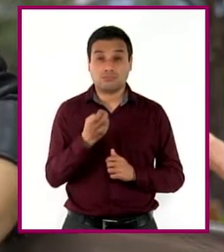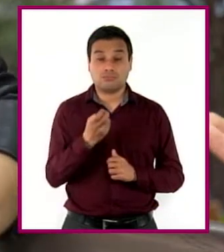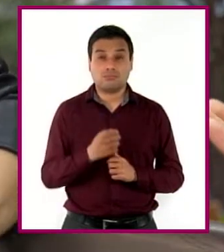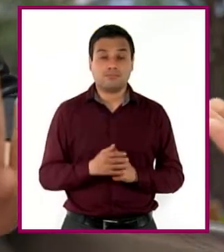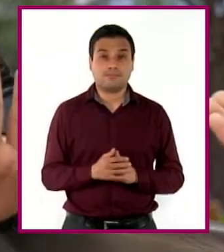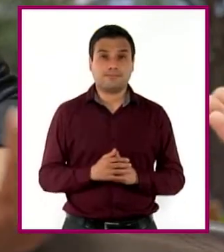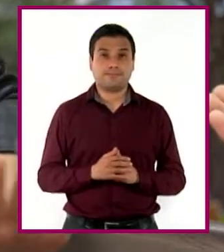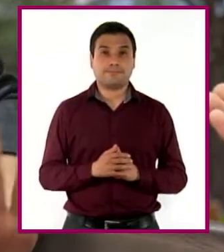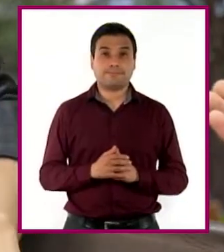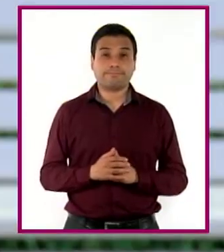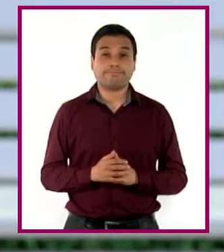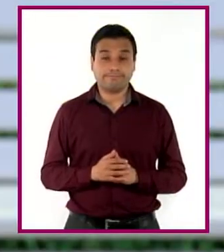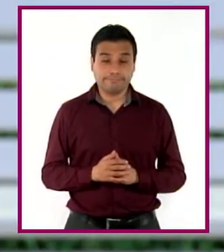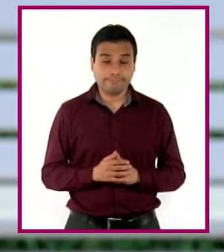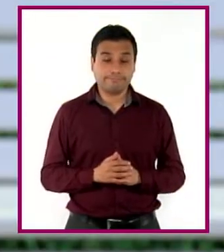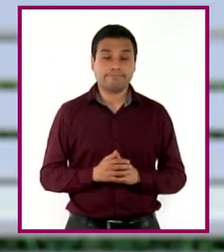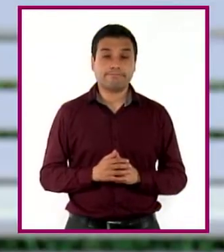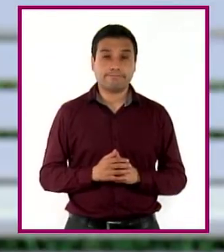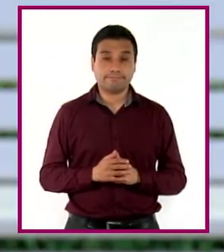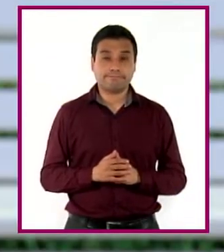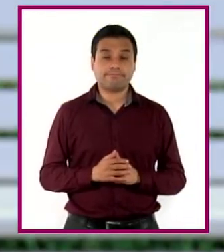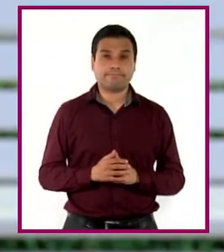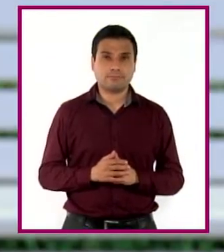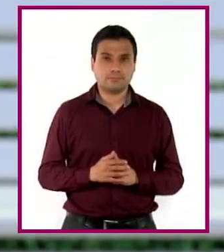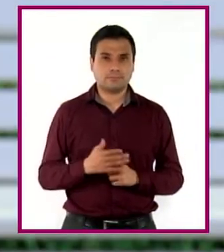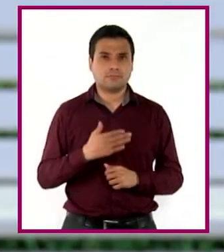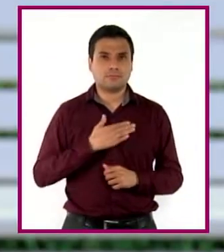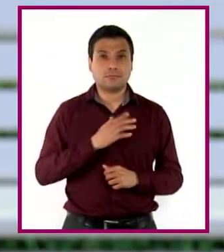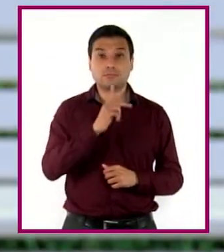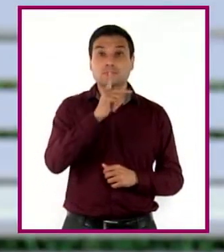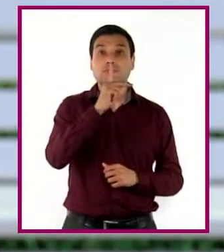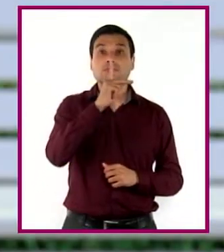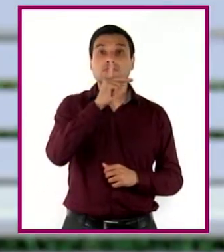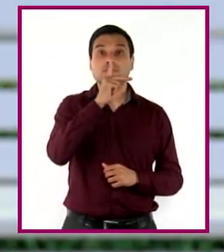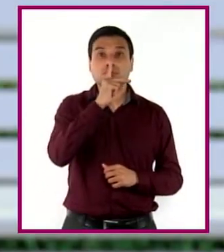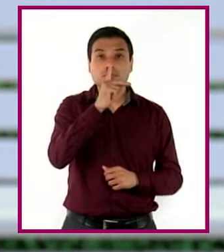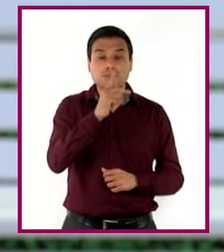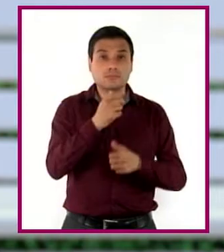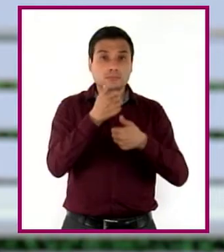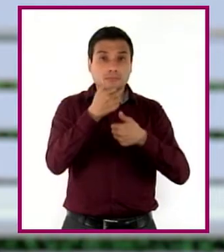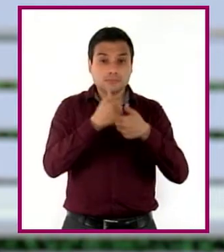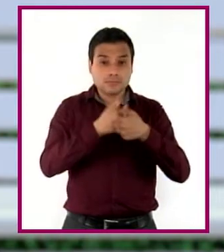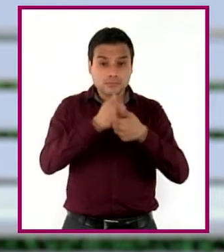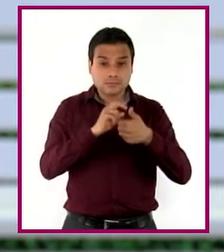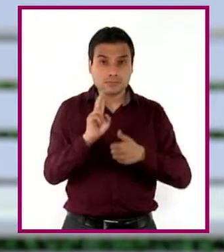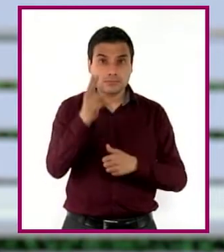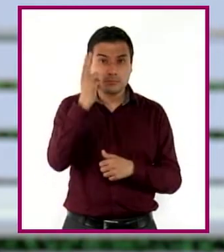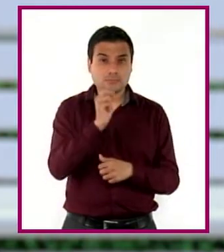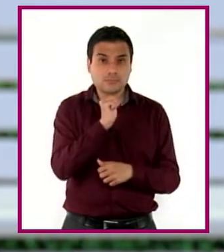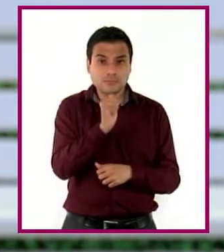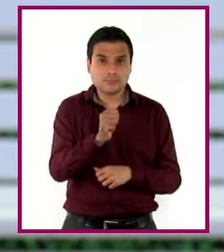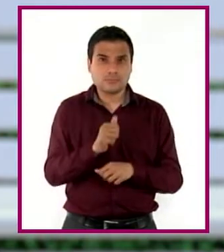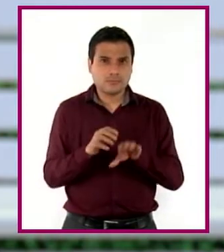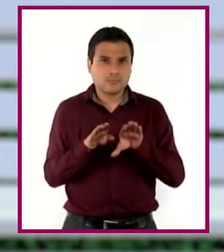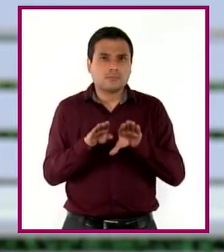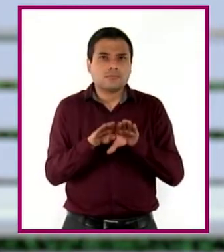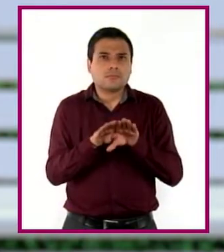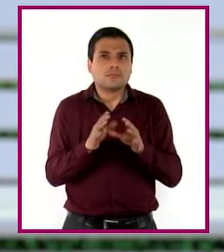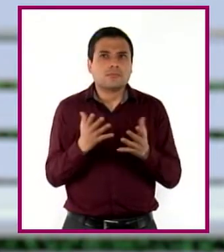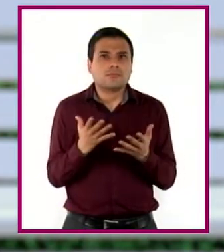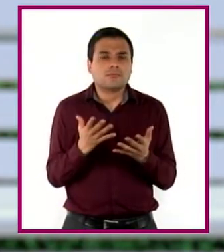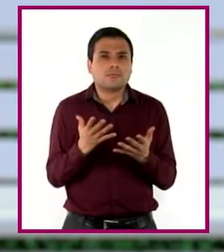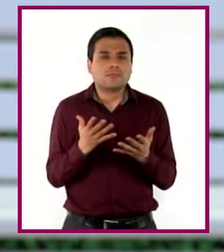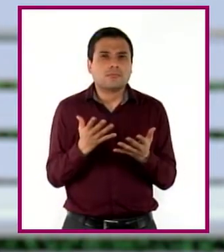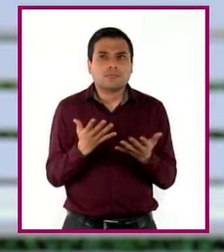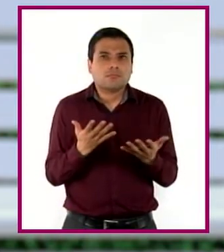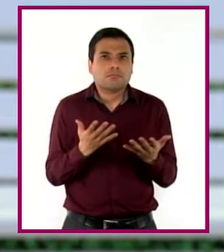es. Tal cual. Mientras que mi papá, que ni siquiera estudió una carrera en una universidad, sino que aprendió a hacer lo mismo que mi